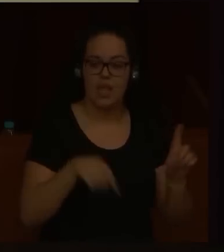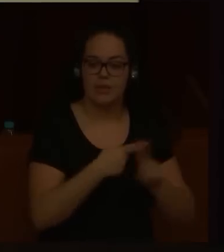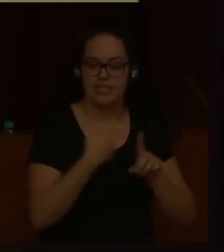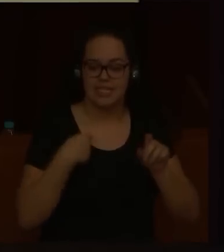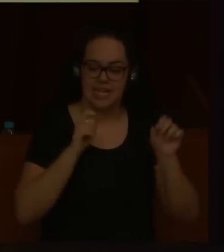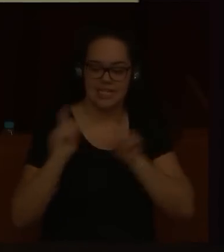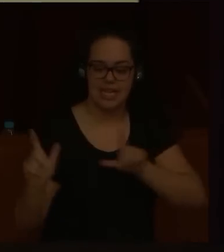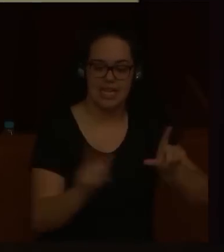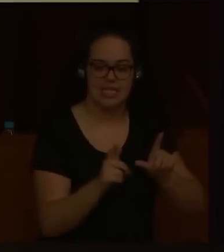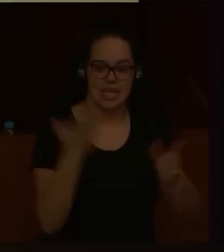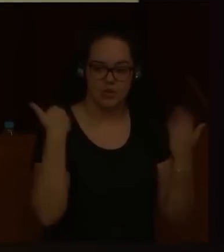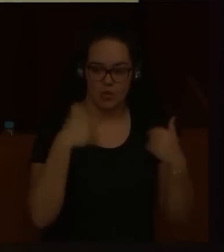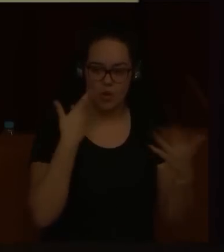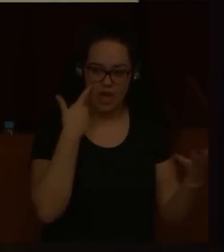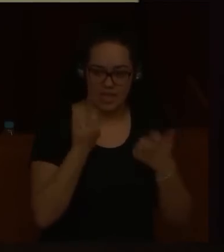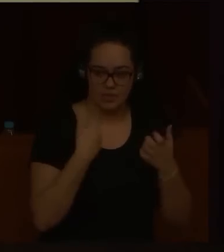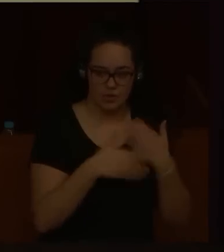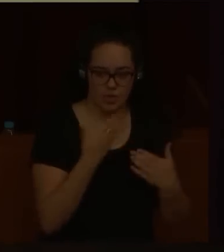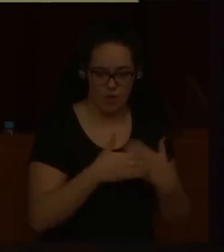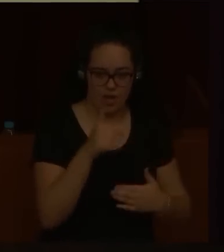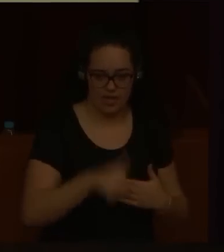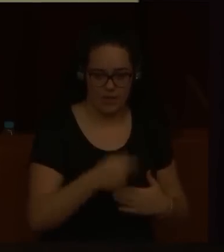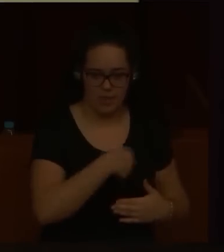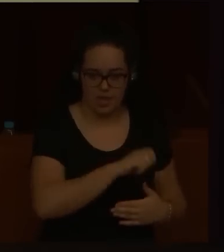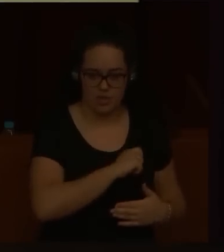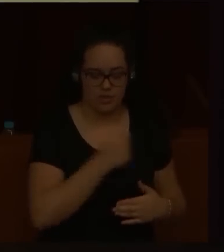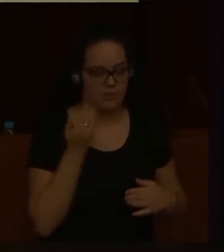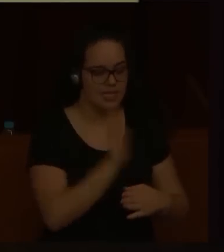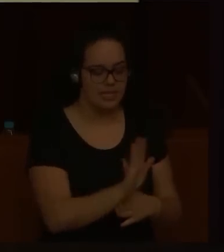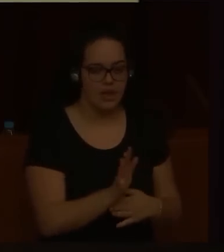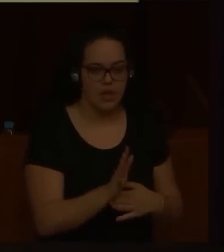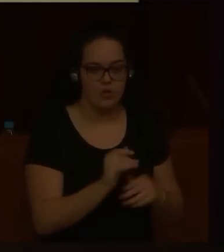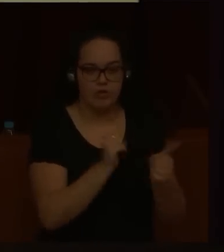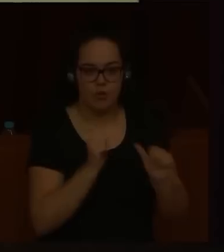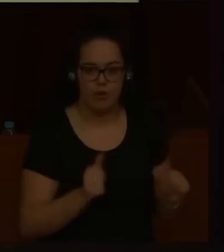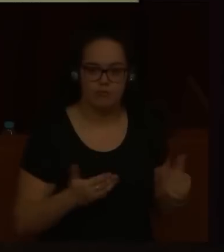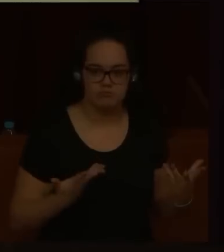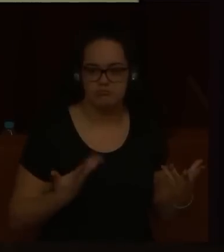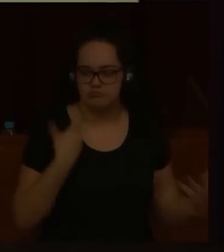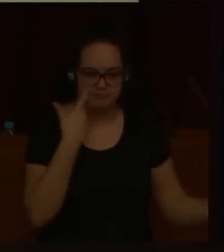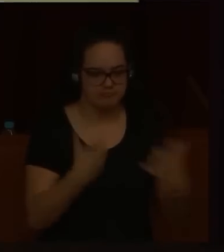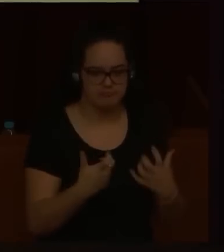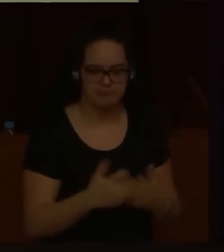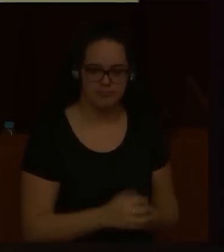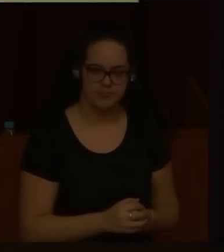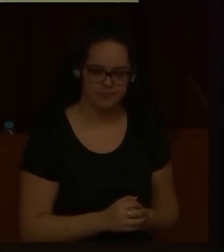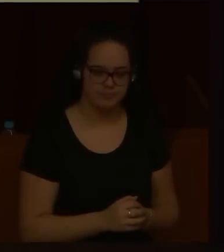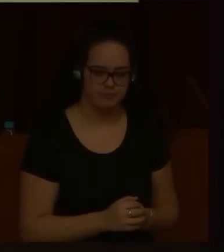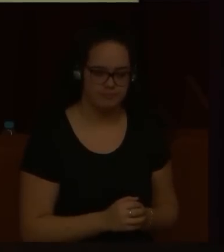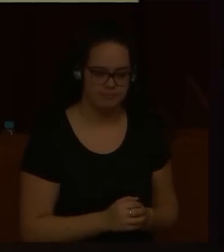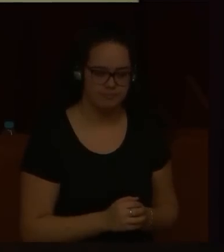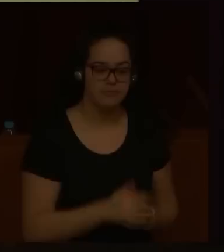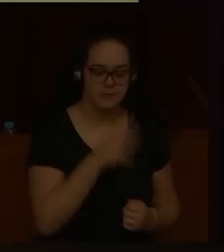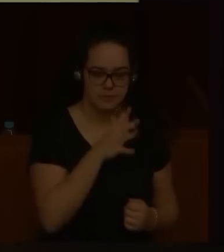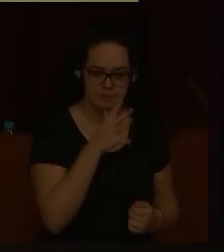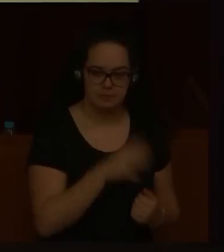Español de Arte Contemporáneo se presentaba de una manera verdaderamente espectacular. Dedicó su